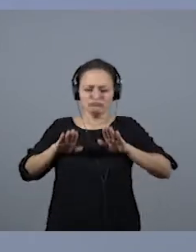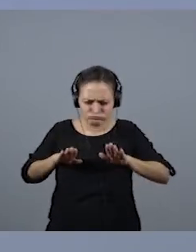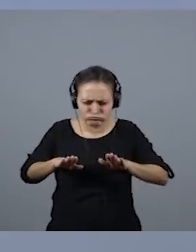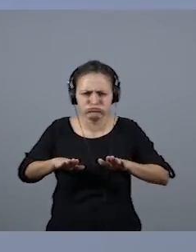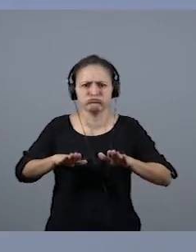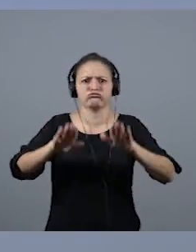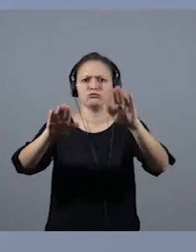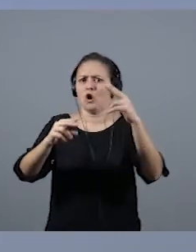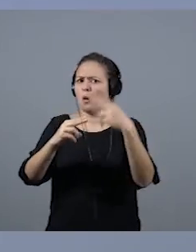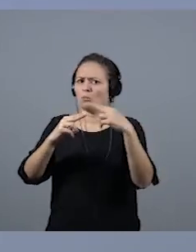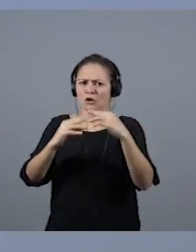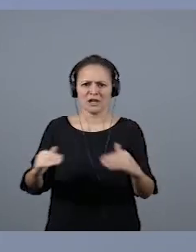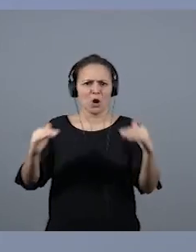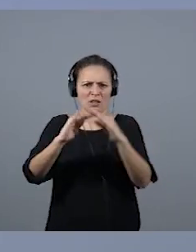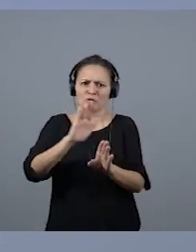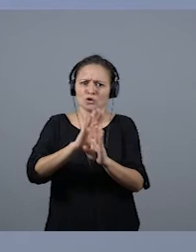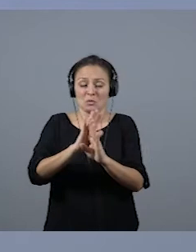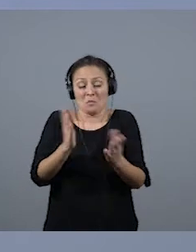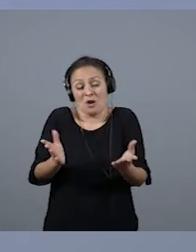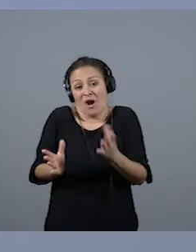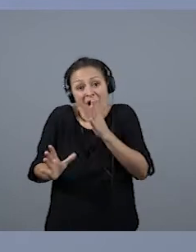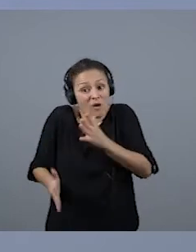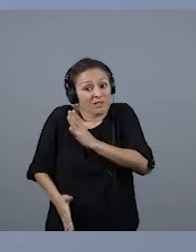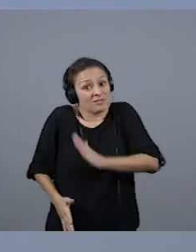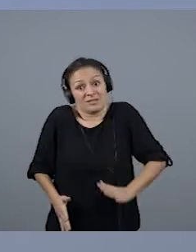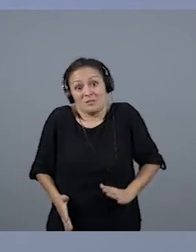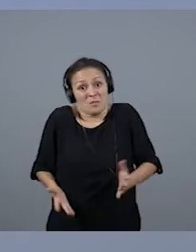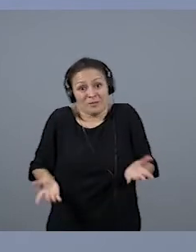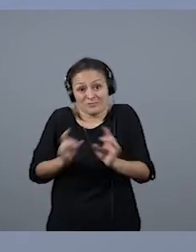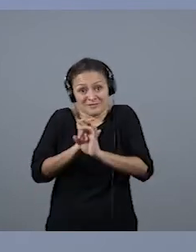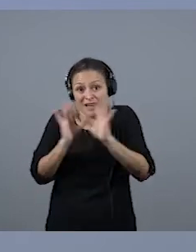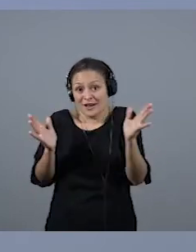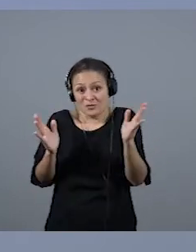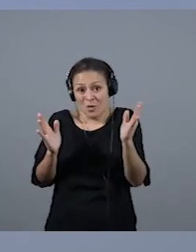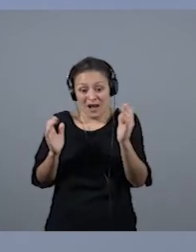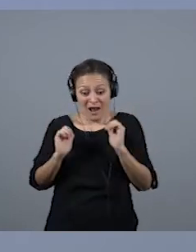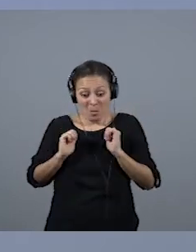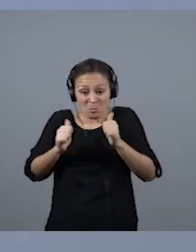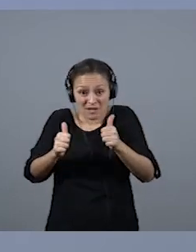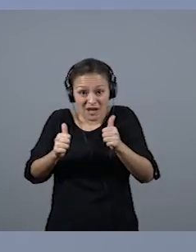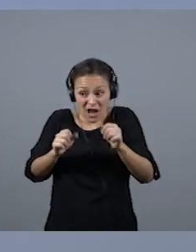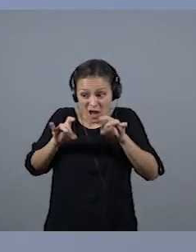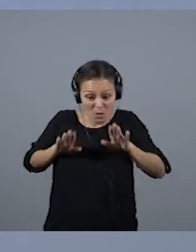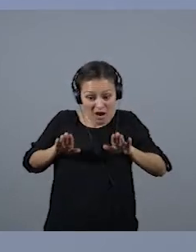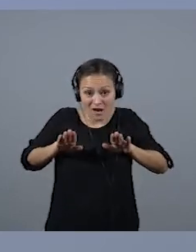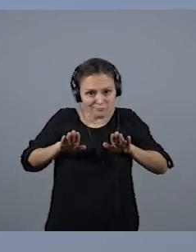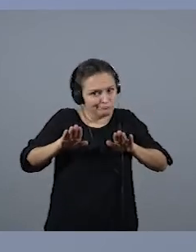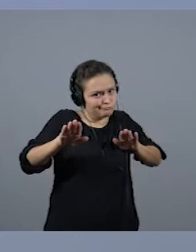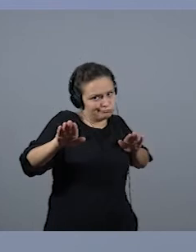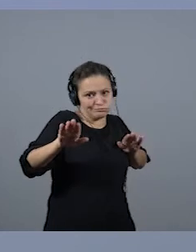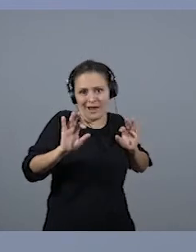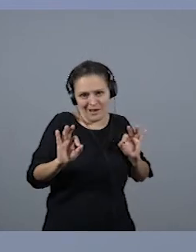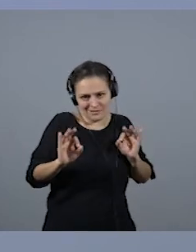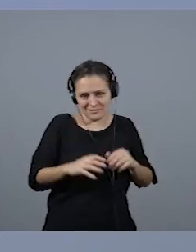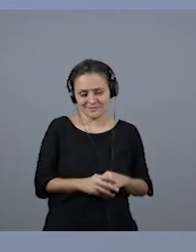con las mismas políticas de igualdad. Pero ahora mismo, evidentemente, el punto de partida no es el mismo. Hay que buscar referentes,